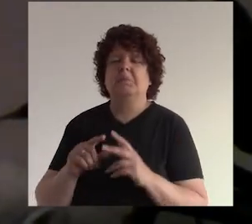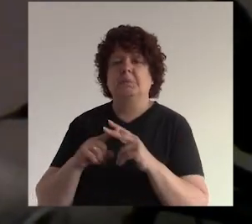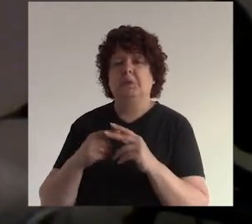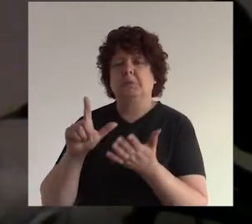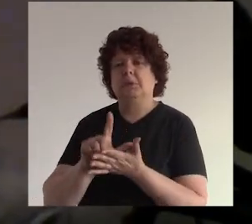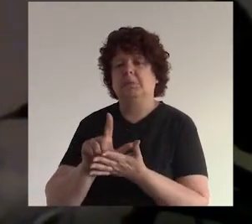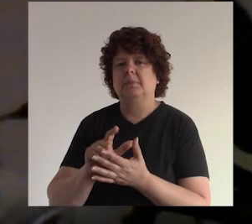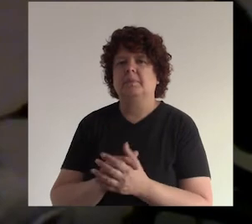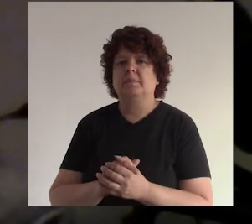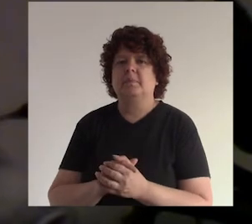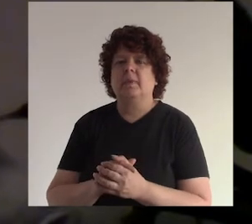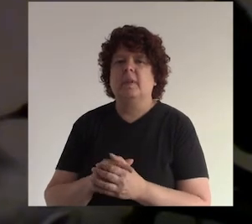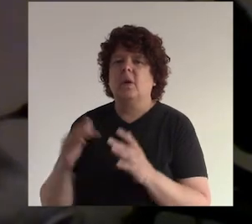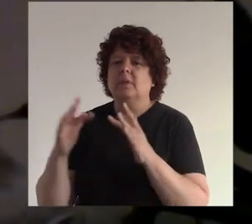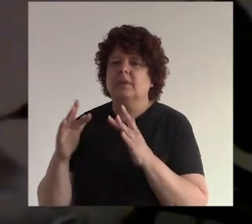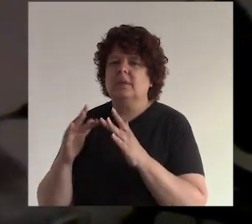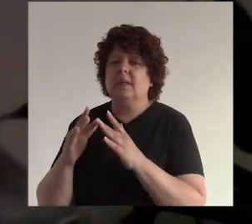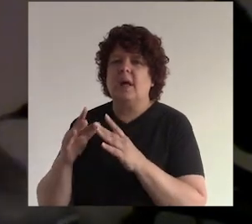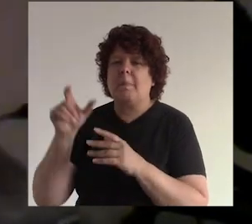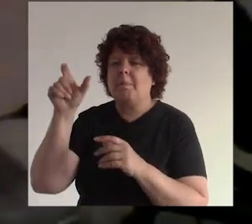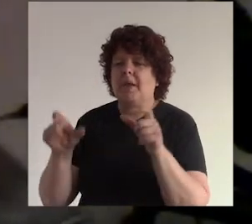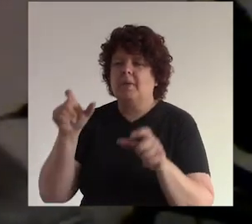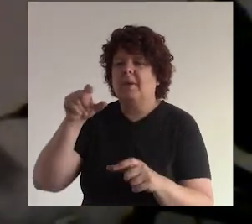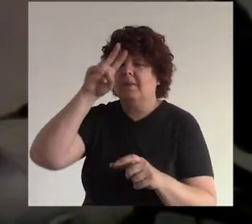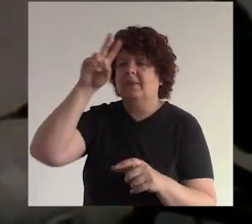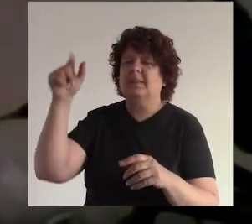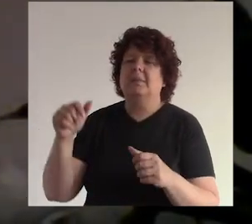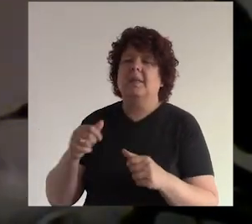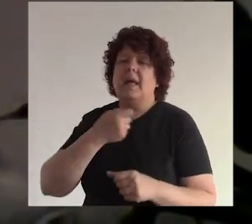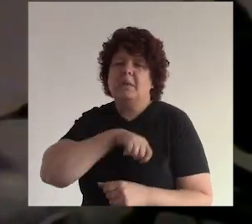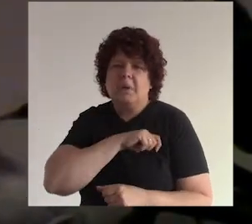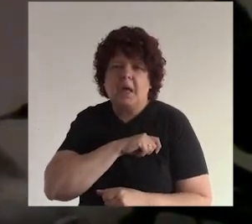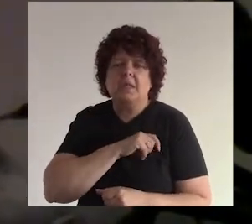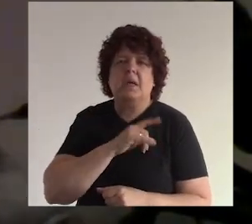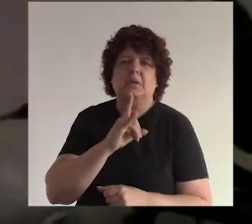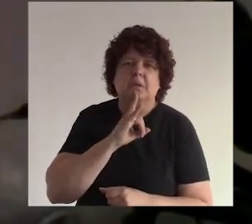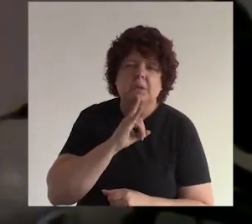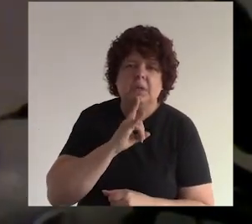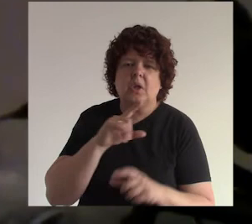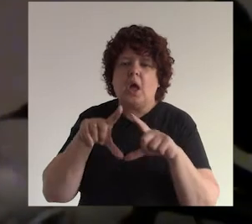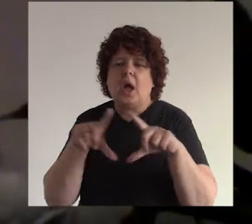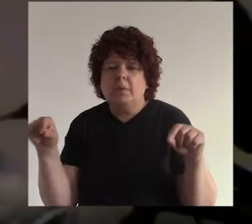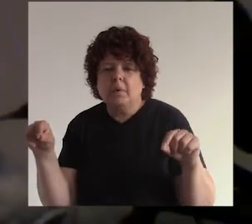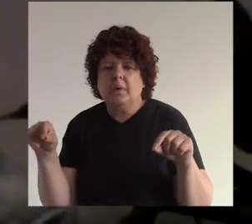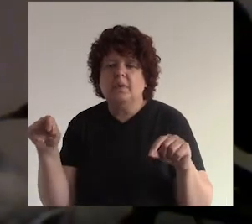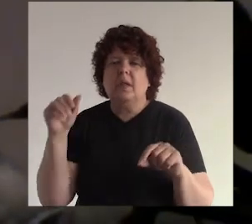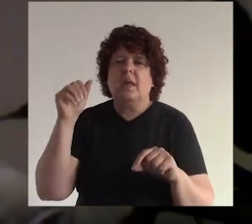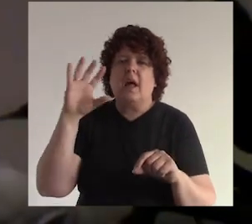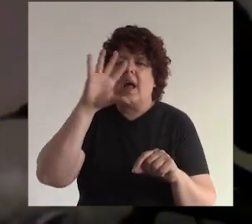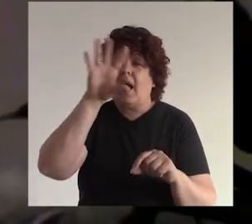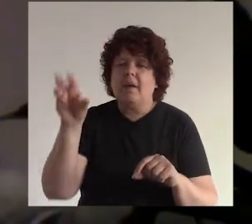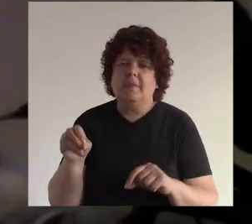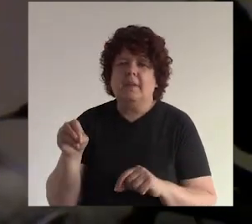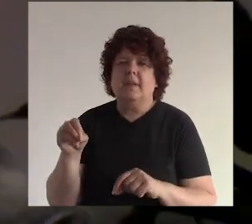empezar por Lima ok entonces contacté a peruanos que estaban en España en Estados Unidos en Japón en